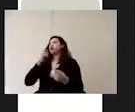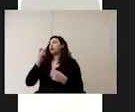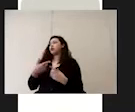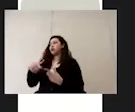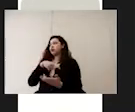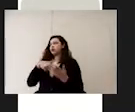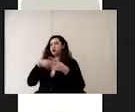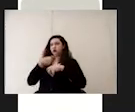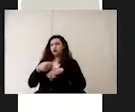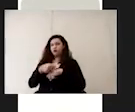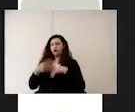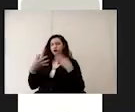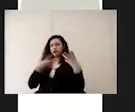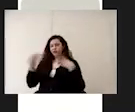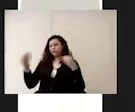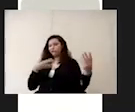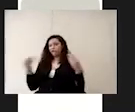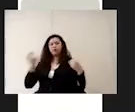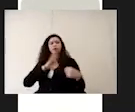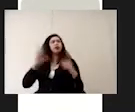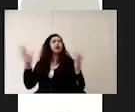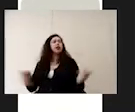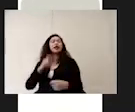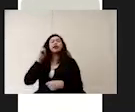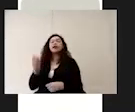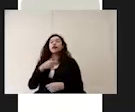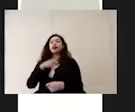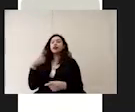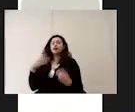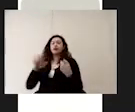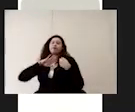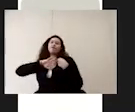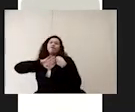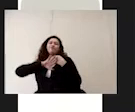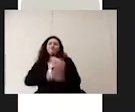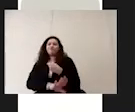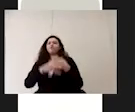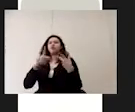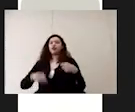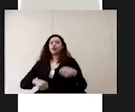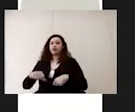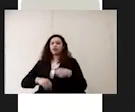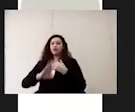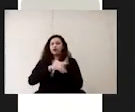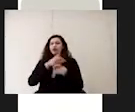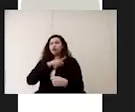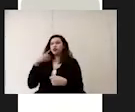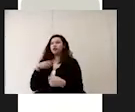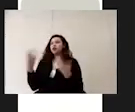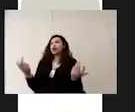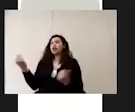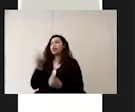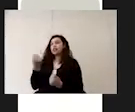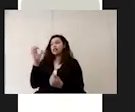de riesgo importante de contagio por lo tanto se debe limitar se deben limitar estas actividades de ser necesario